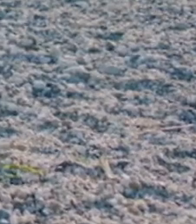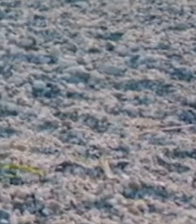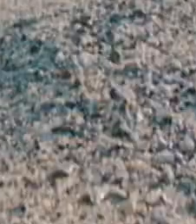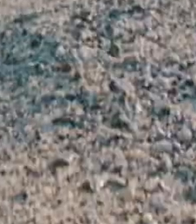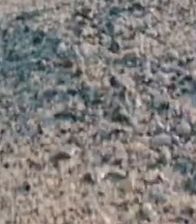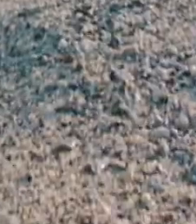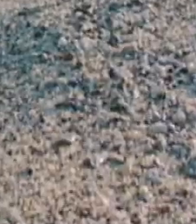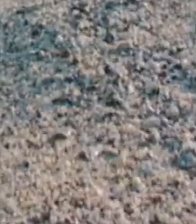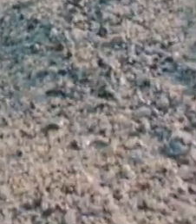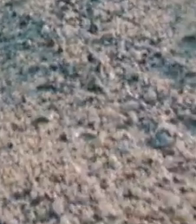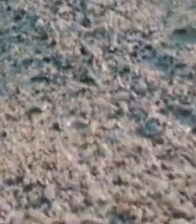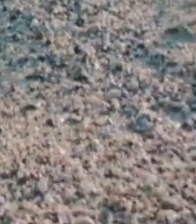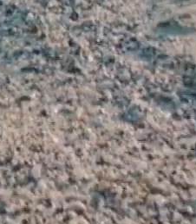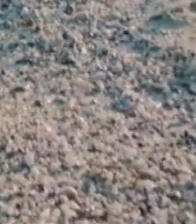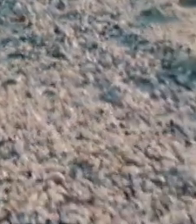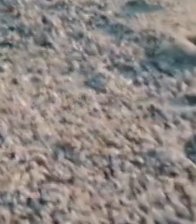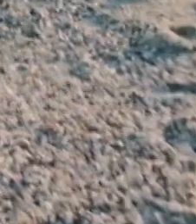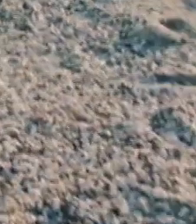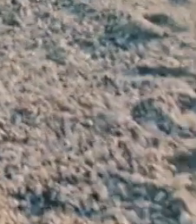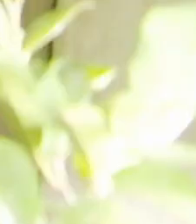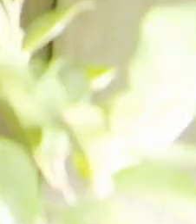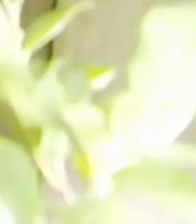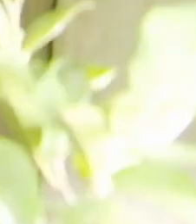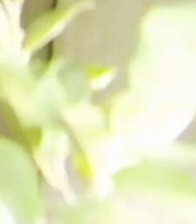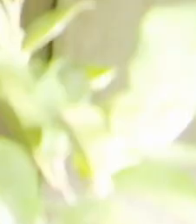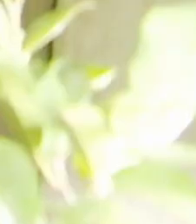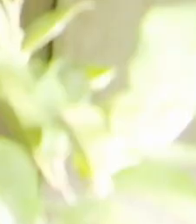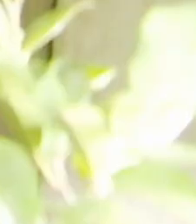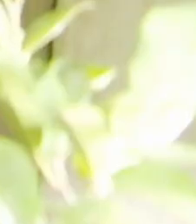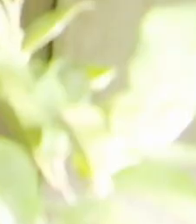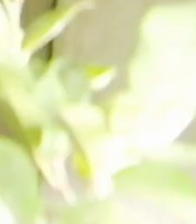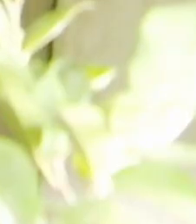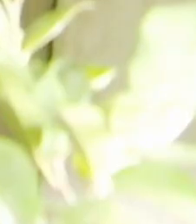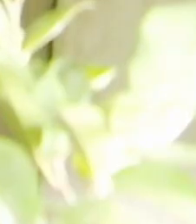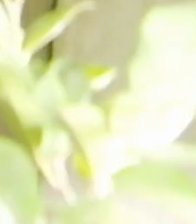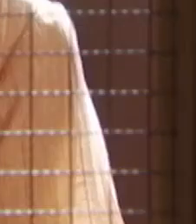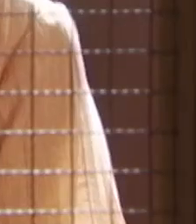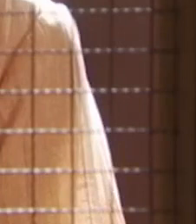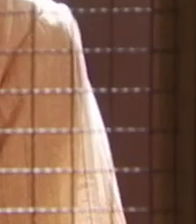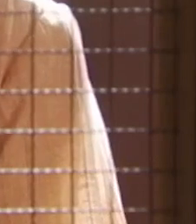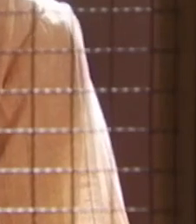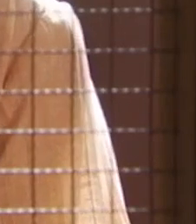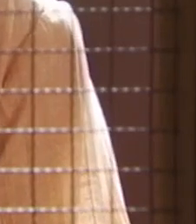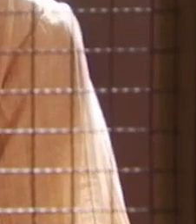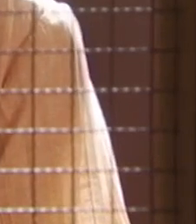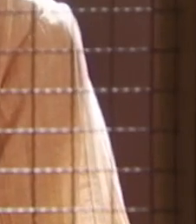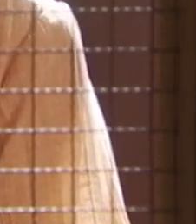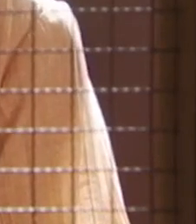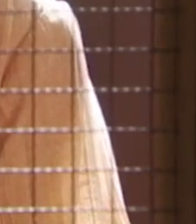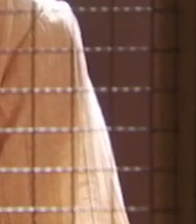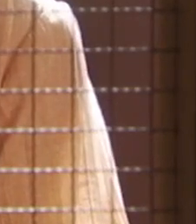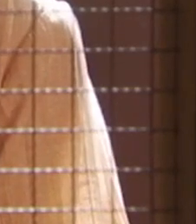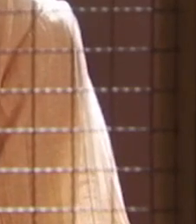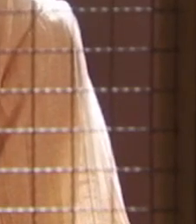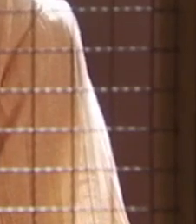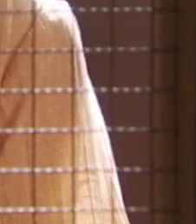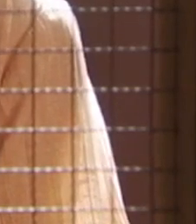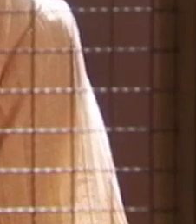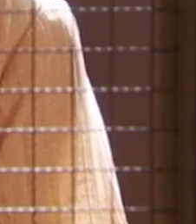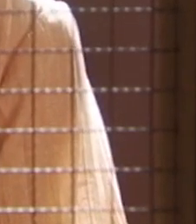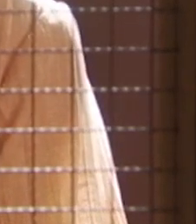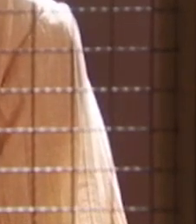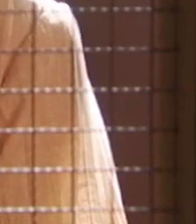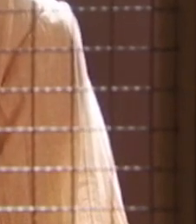semana en Mambuku, barriga llena... ¿Compraron los derechos de venta del anejo? La empresa Toyomura estaba interesada.